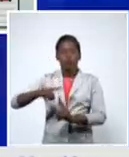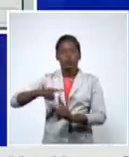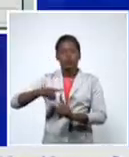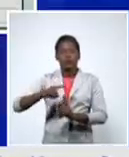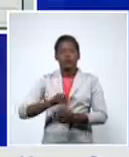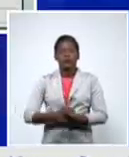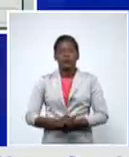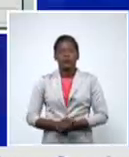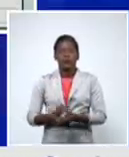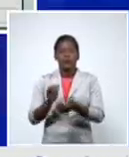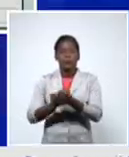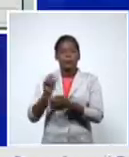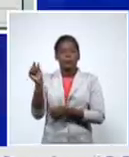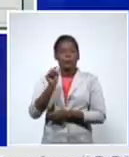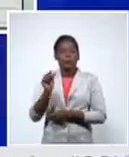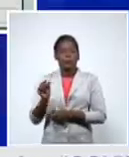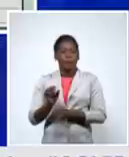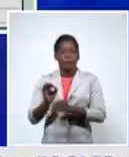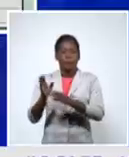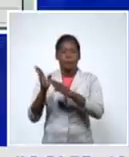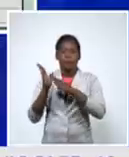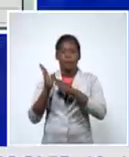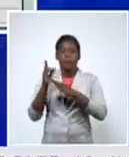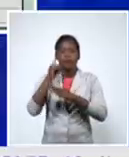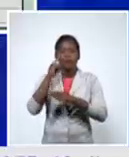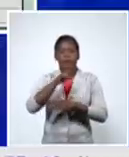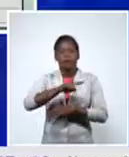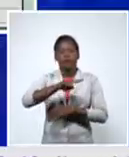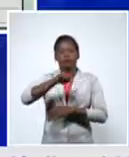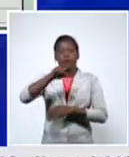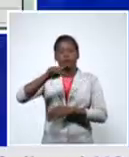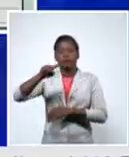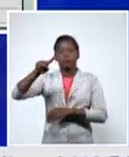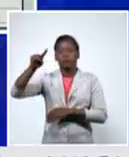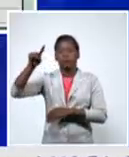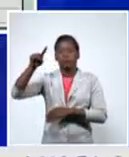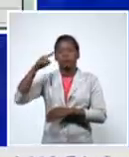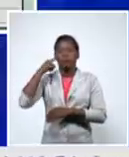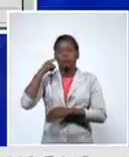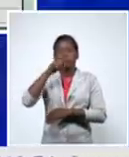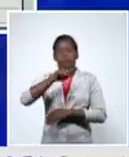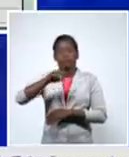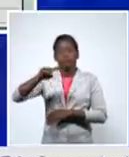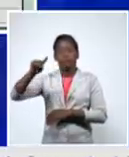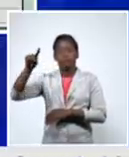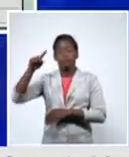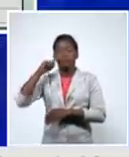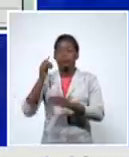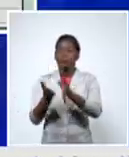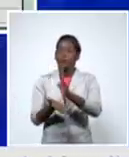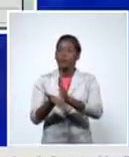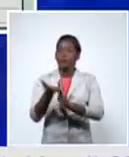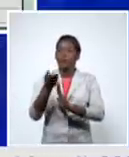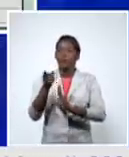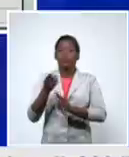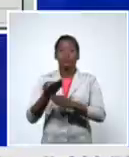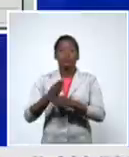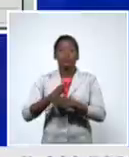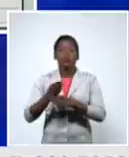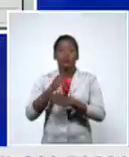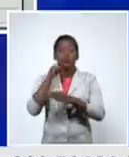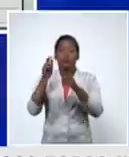Mayabeque ahí tienen ustedes la curva elevada y con un discreto aumento